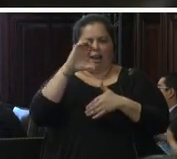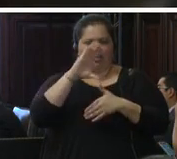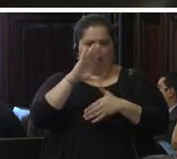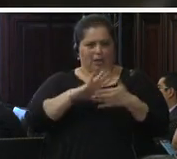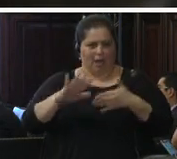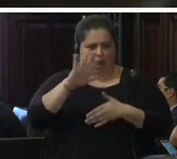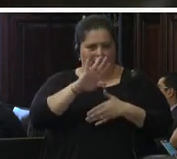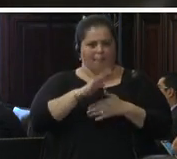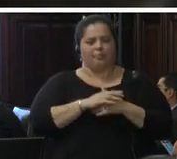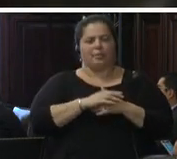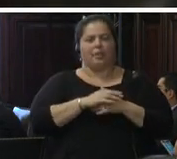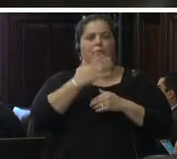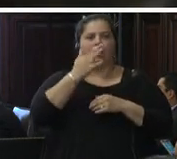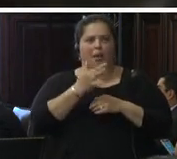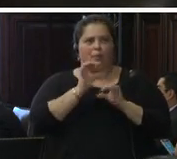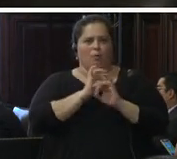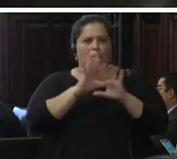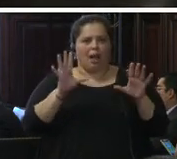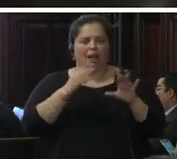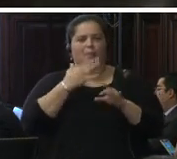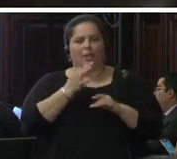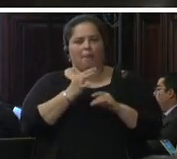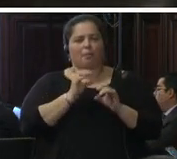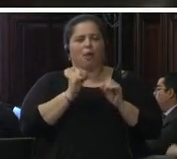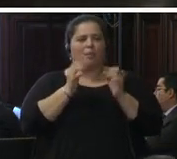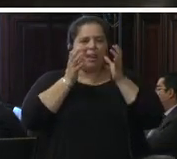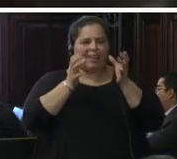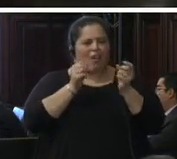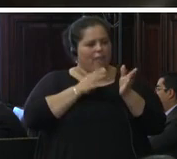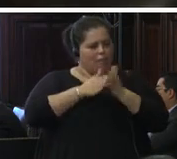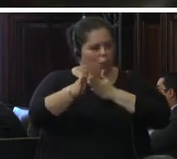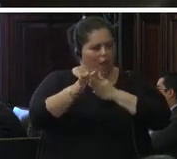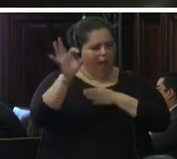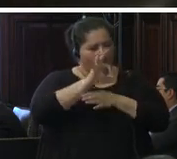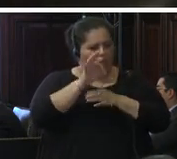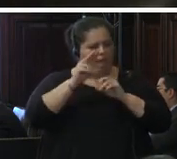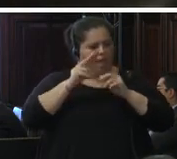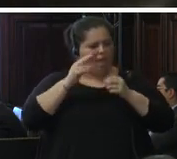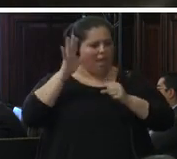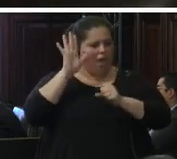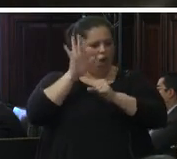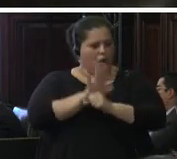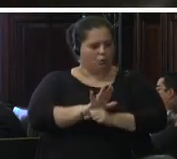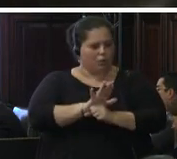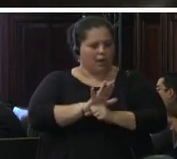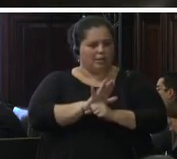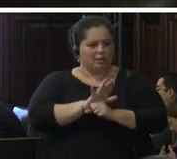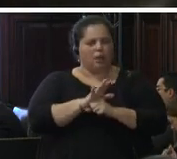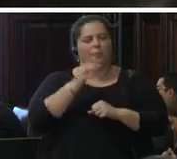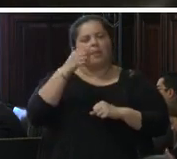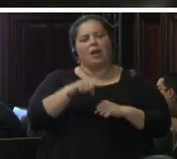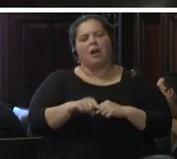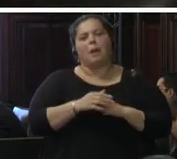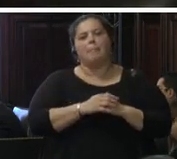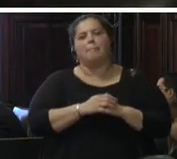riesgo de fuga o de autocolización y con los criterios que están acá